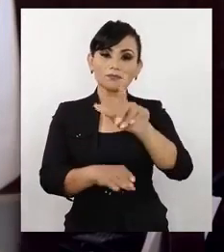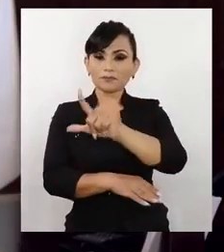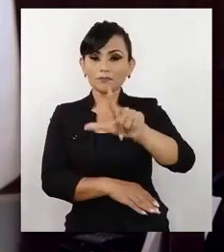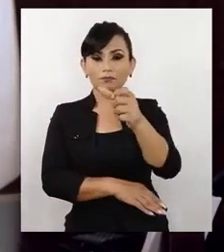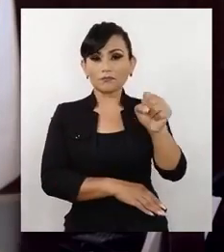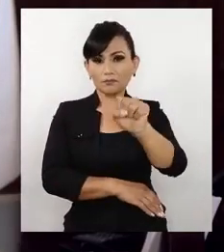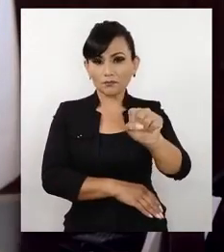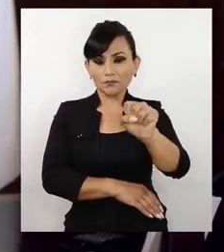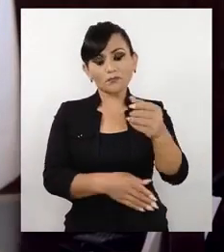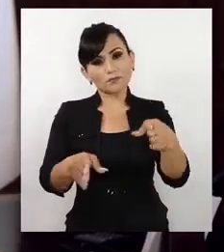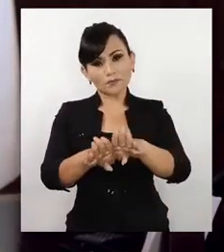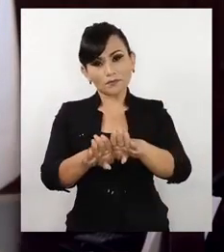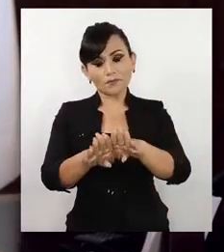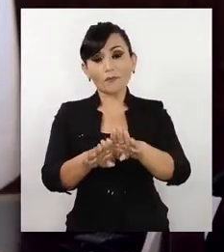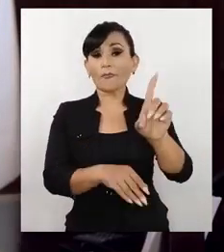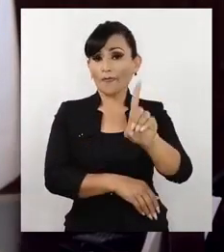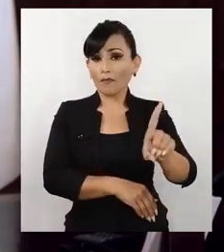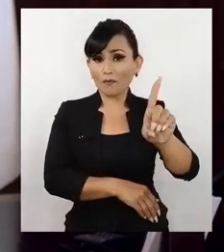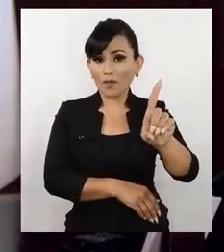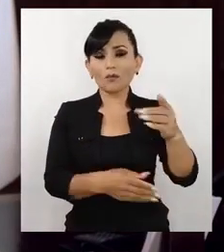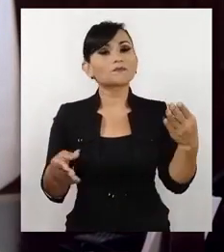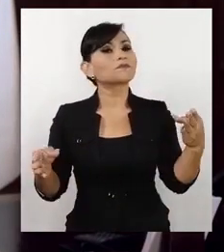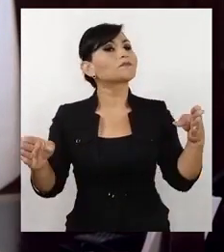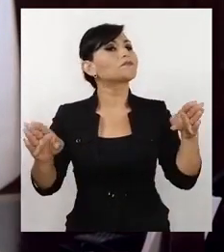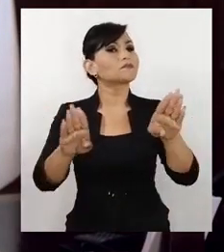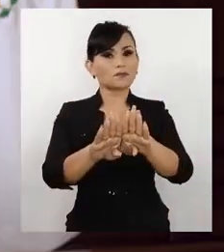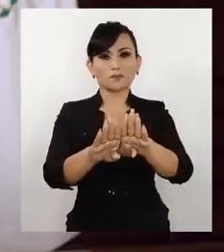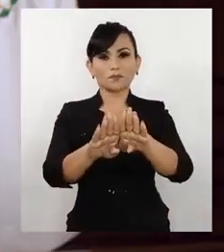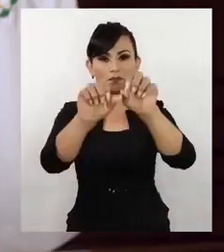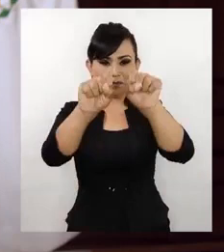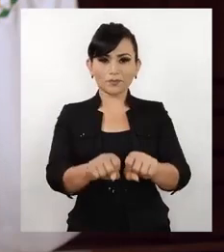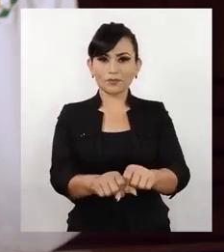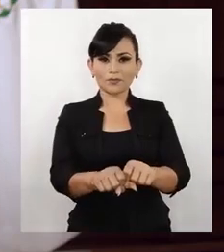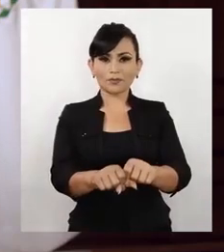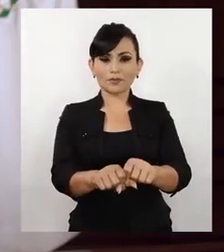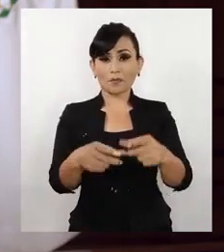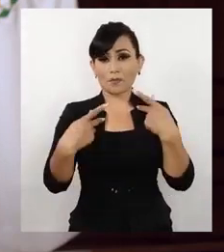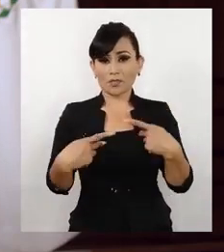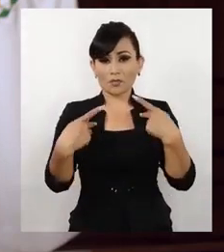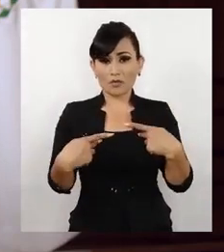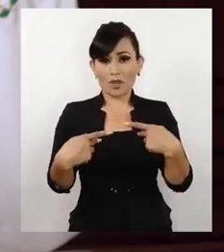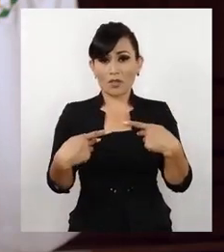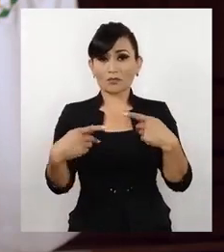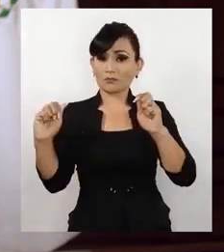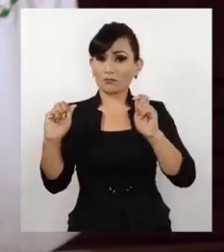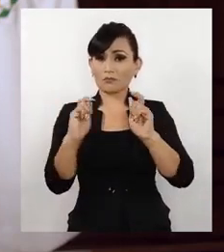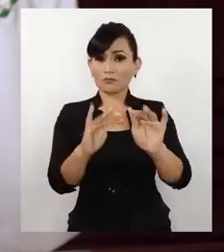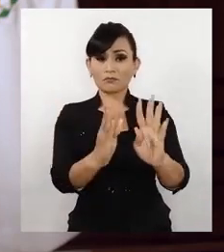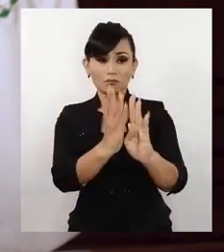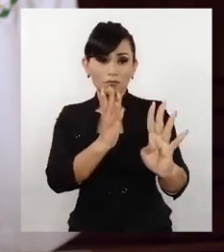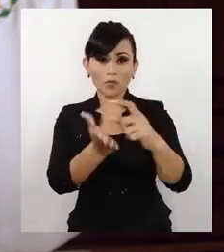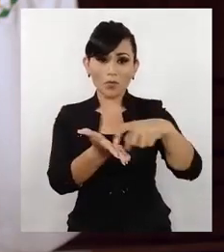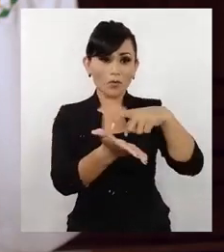cafeterías a las 22 horas de lunes a sábado manteniéndose cerrados los domingos